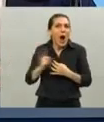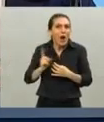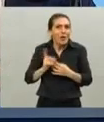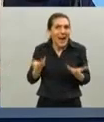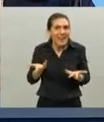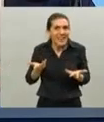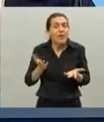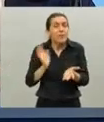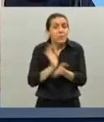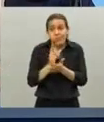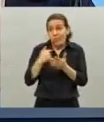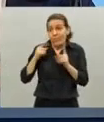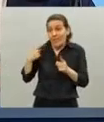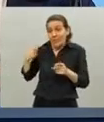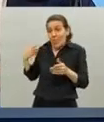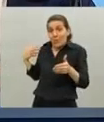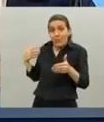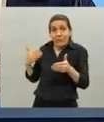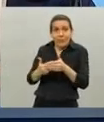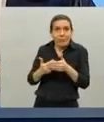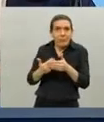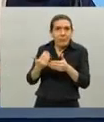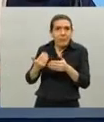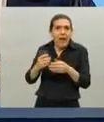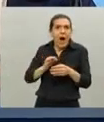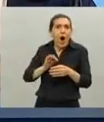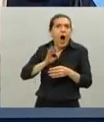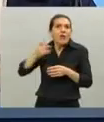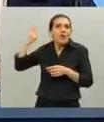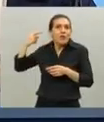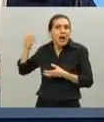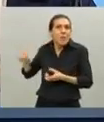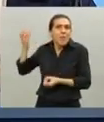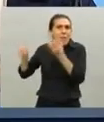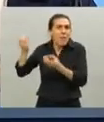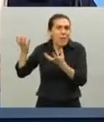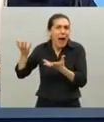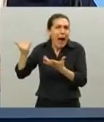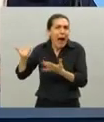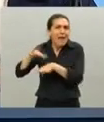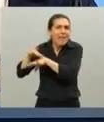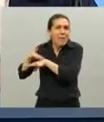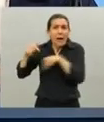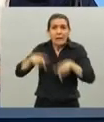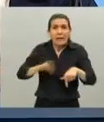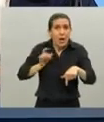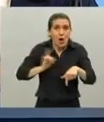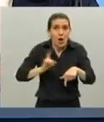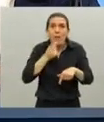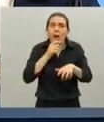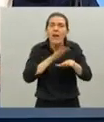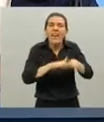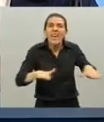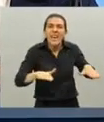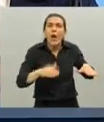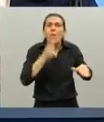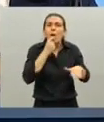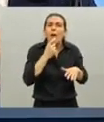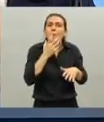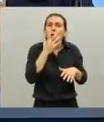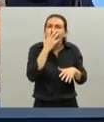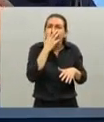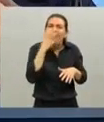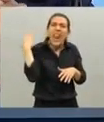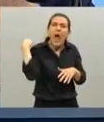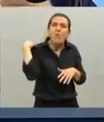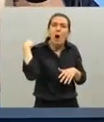esta altura del año ya tendrían que haber aparecido hay muy pocos casos en niños hoy hay muy pocos casos de neumonía la